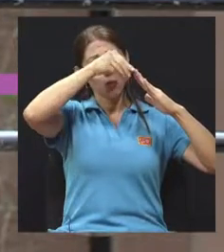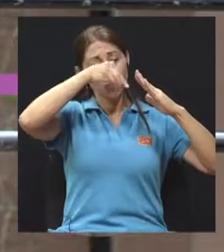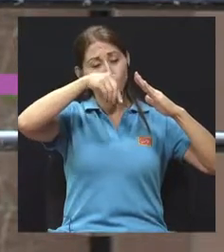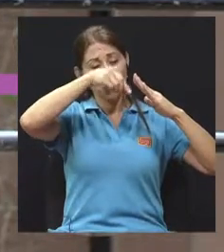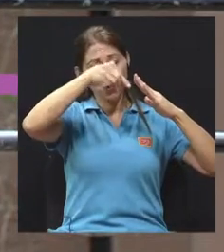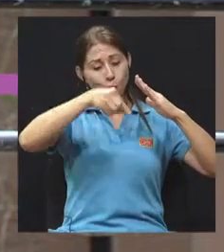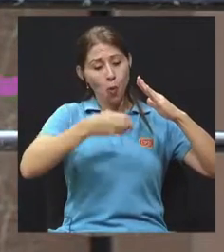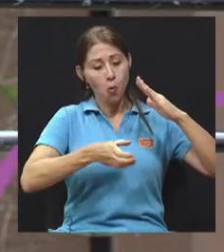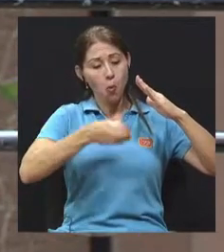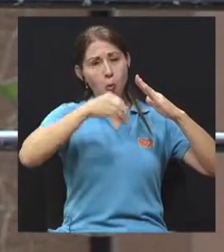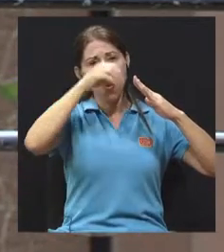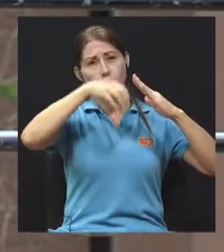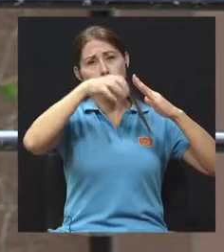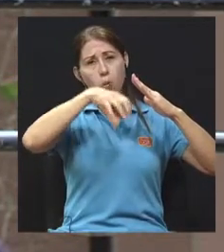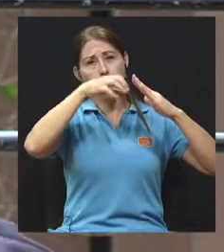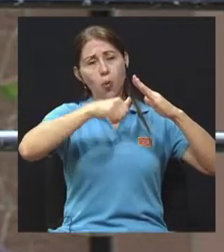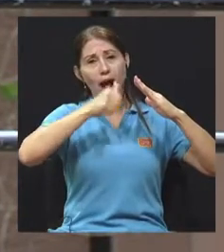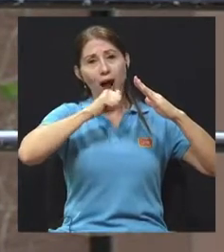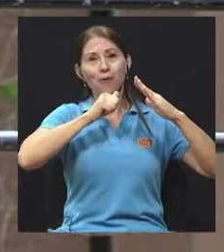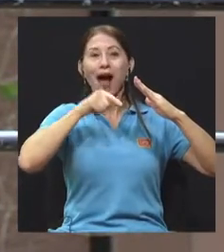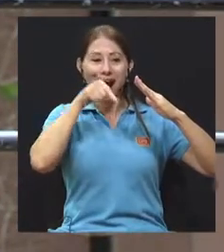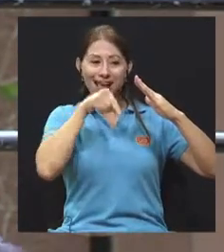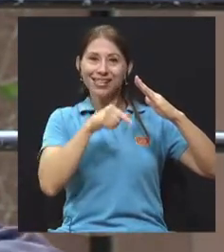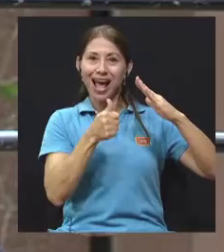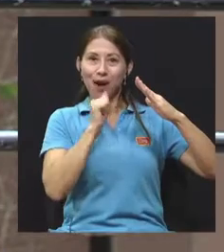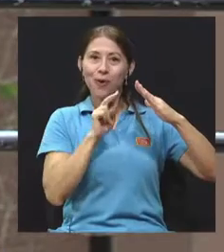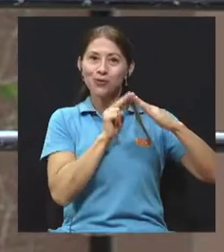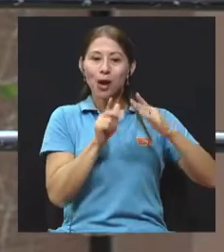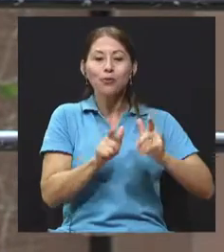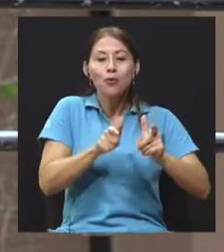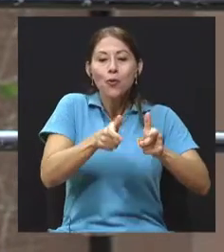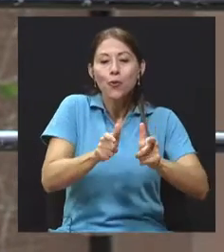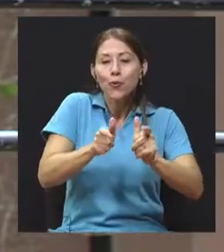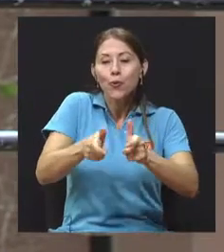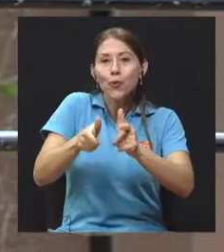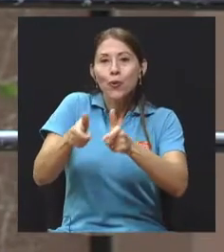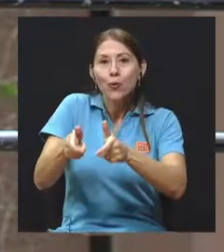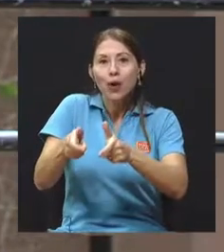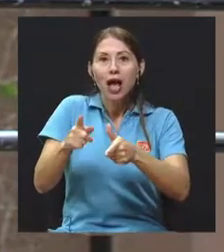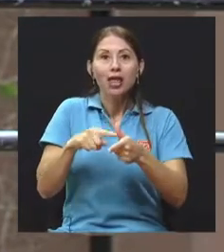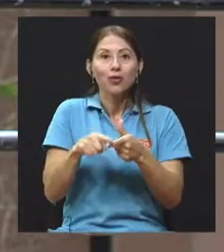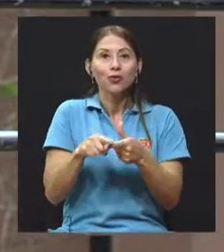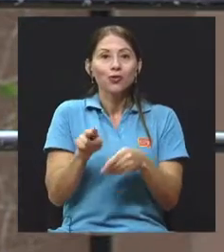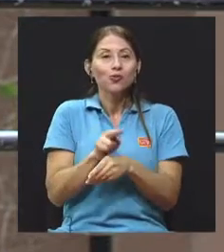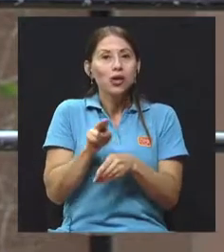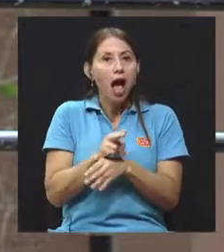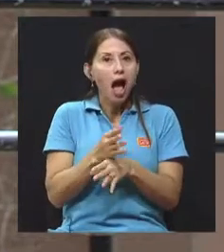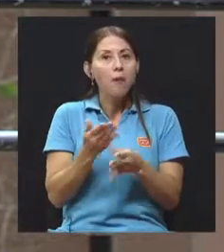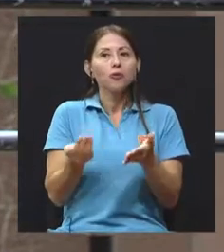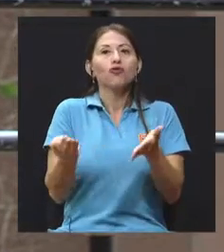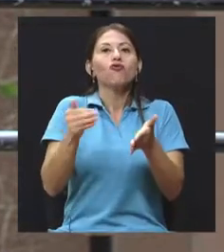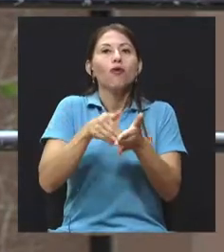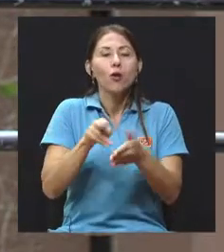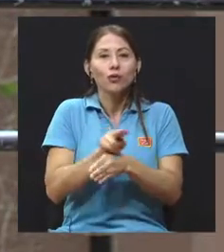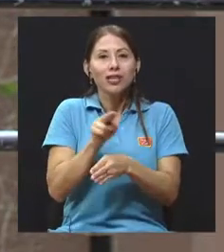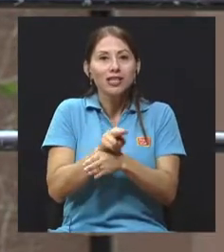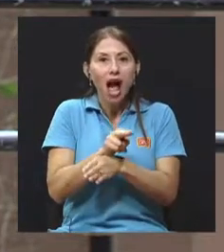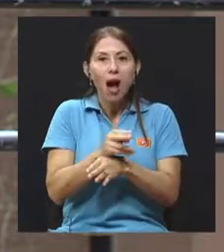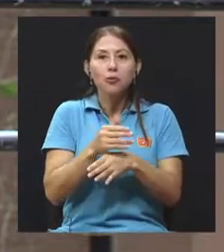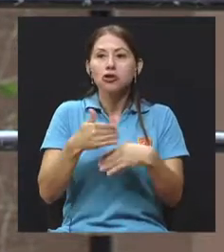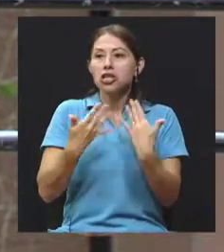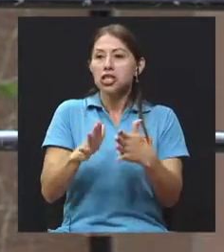pequeñas prácticas de esas, empezamos a reciclar y a reutilizar, ya la basura se va disminuyendo. Eso todo son prácticas